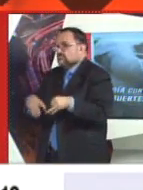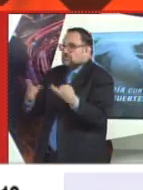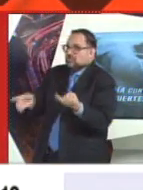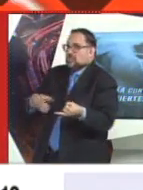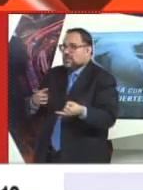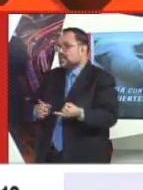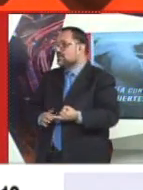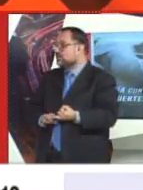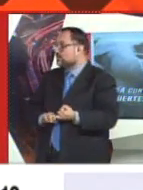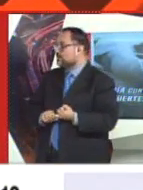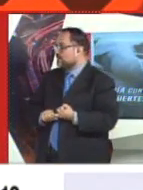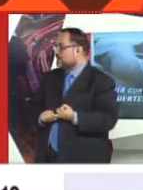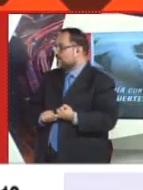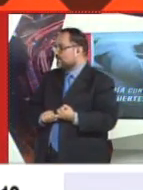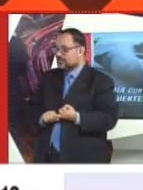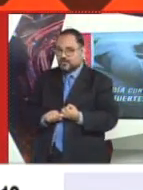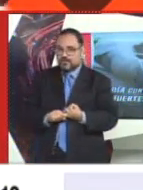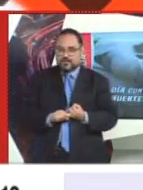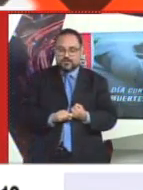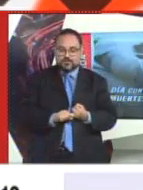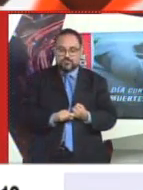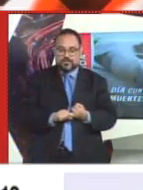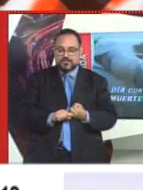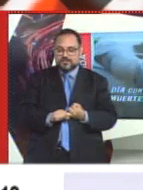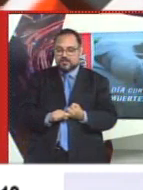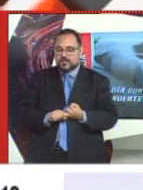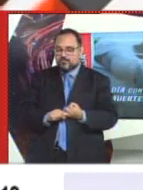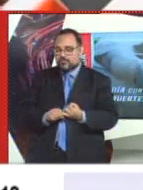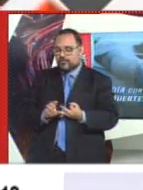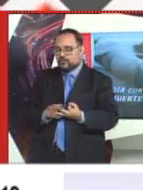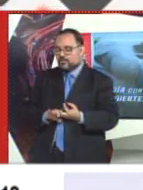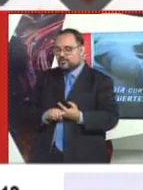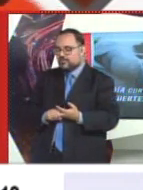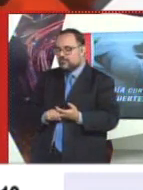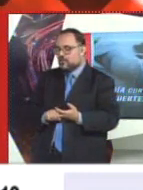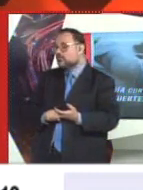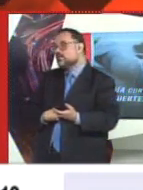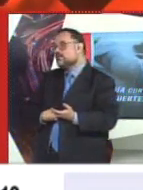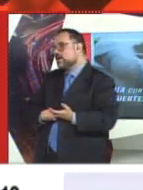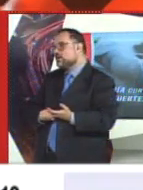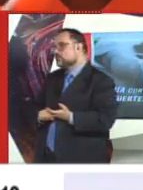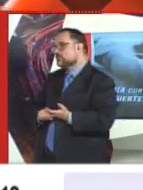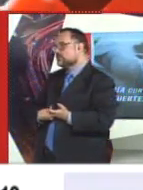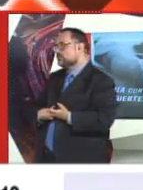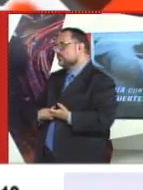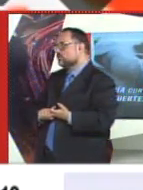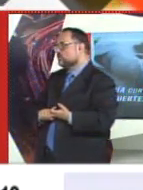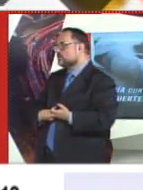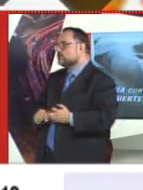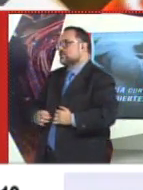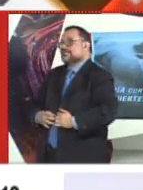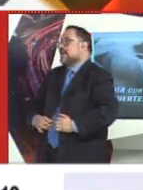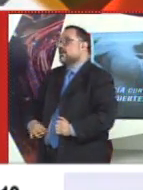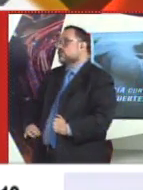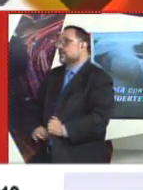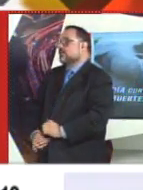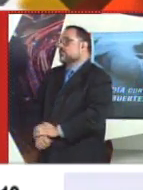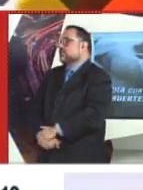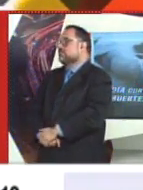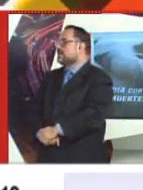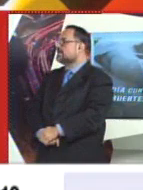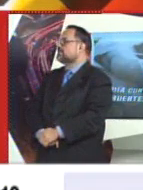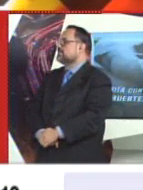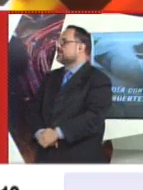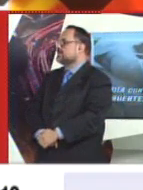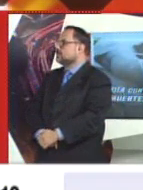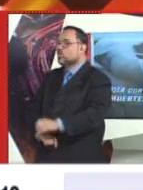factores como la edad de alguna manera relativa, también puede ser. Pero factores también como una malnutrición, que tú has dicho que es algo que aquí en